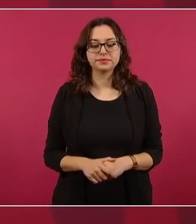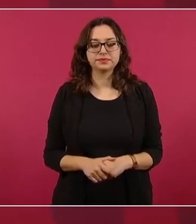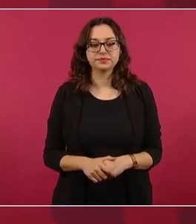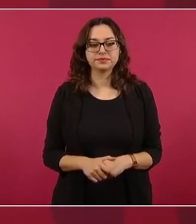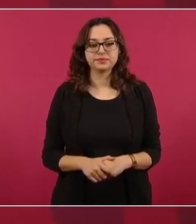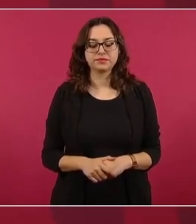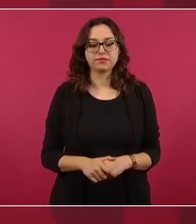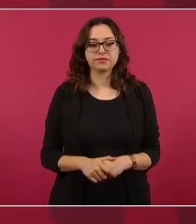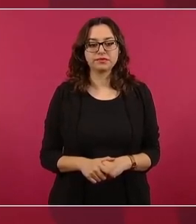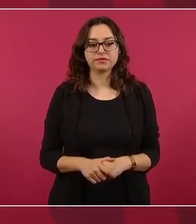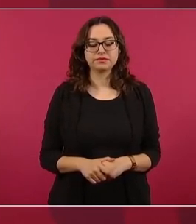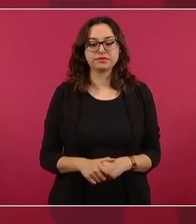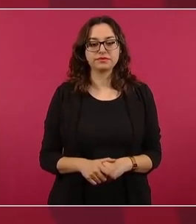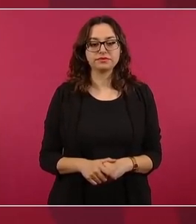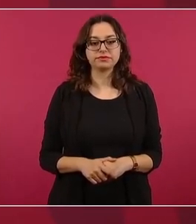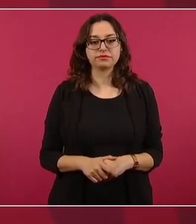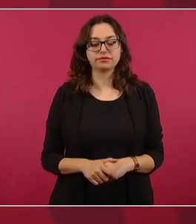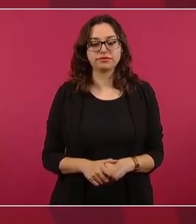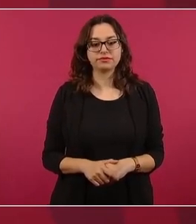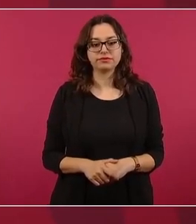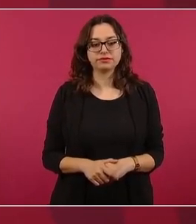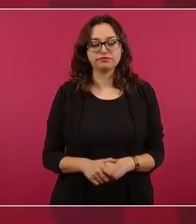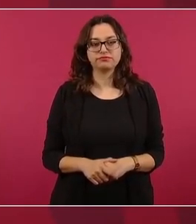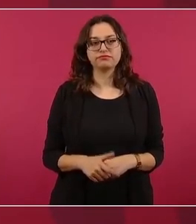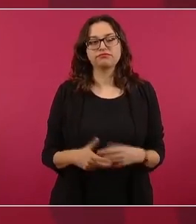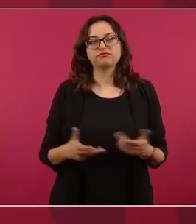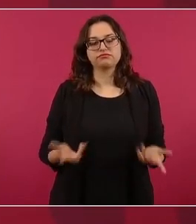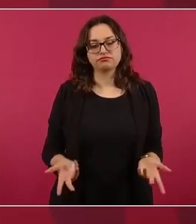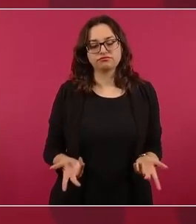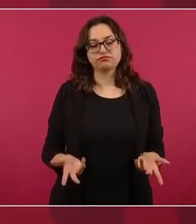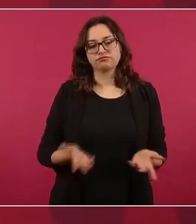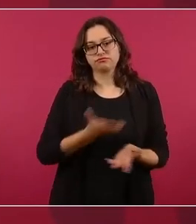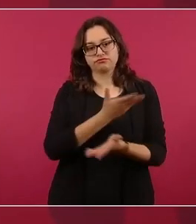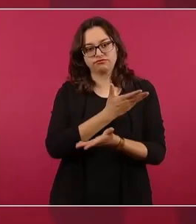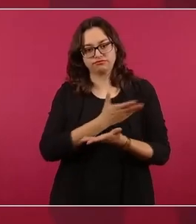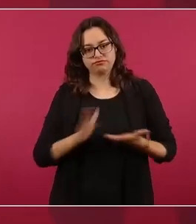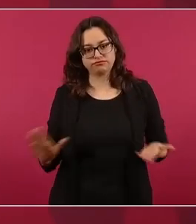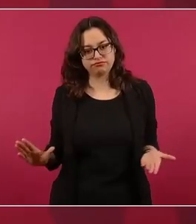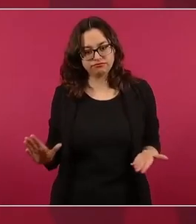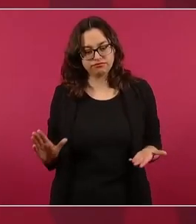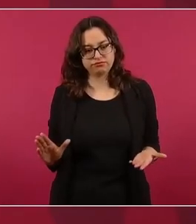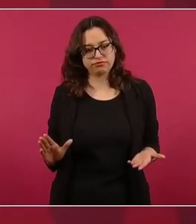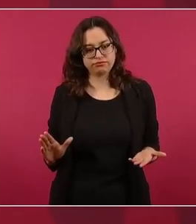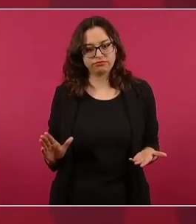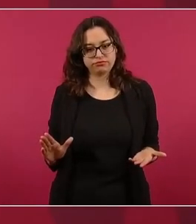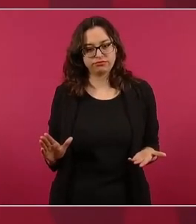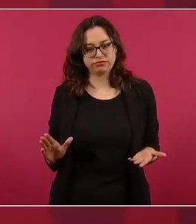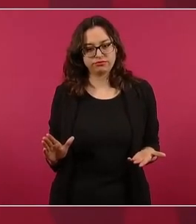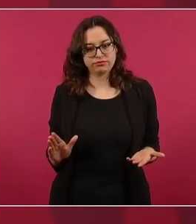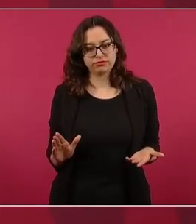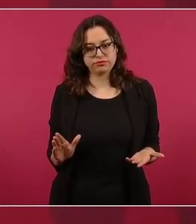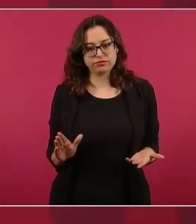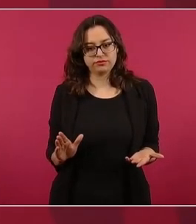Además, también pensé, porque uno no es